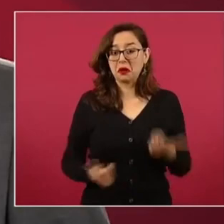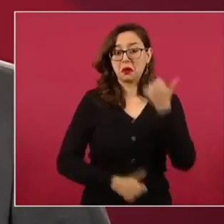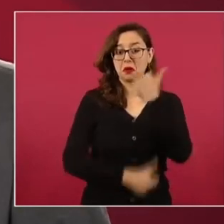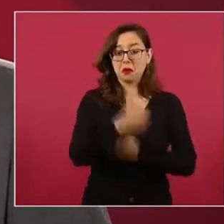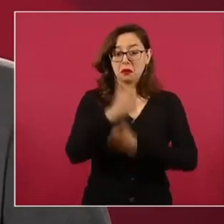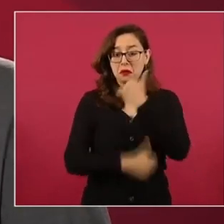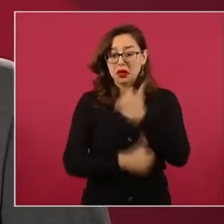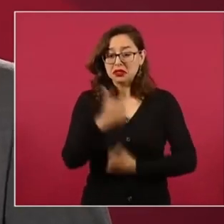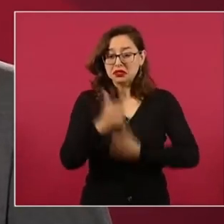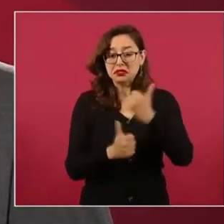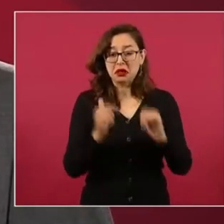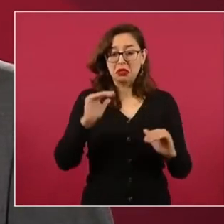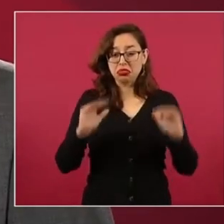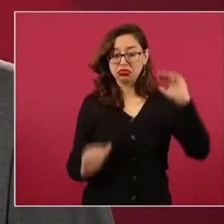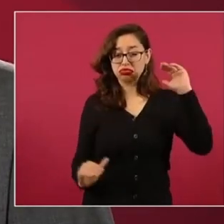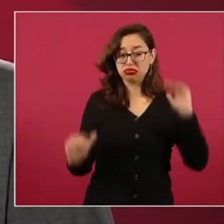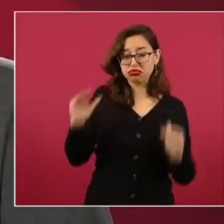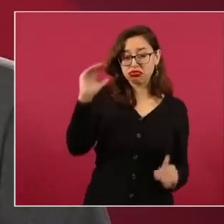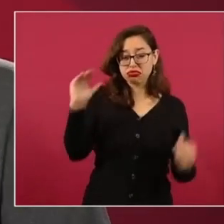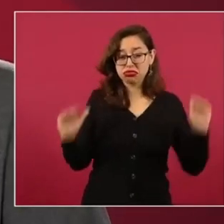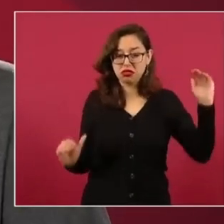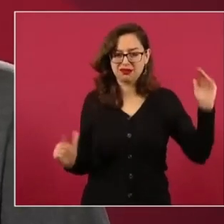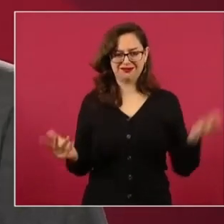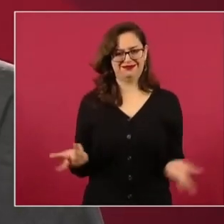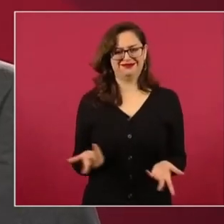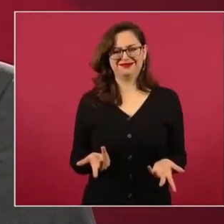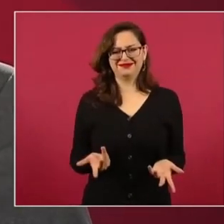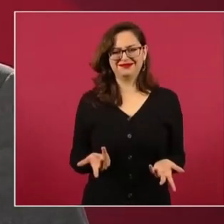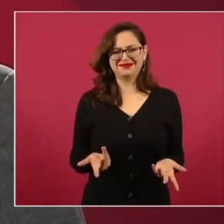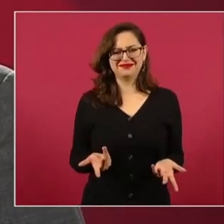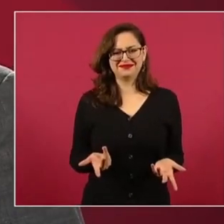eso es un menosprecio a la gente,